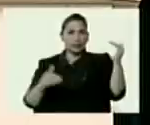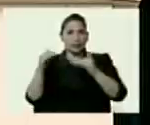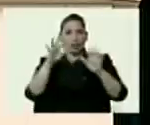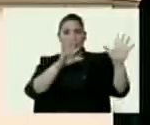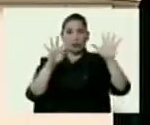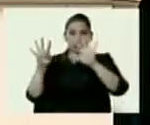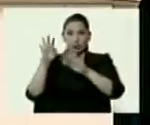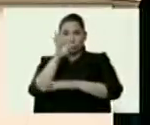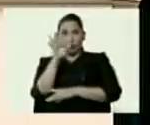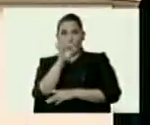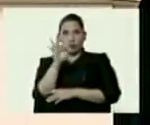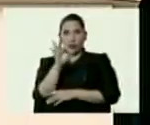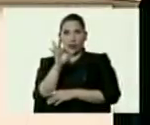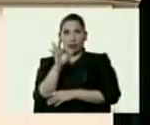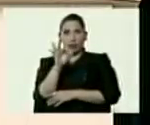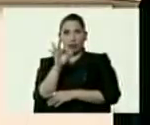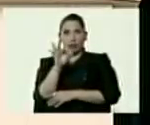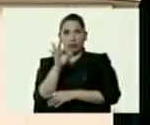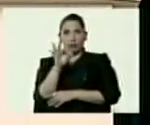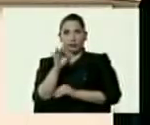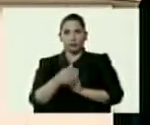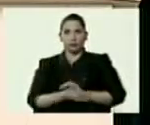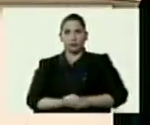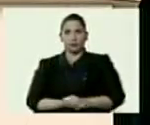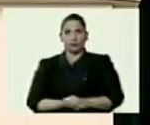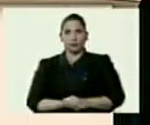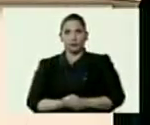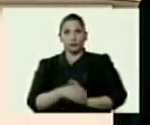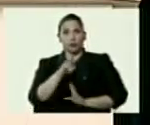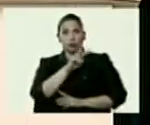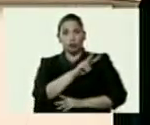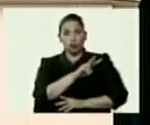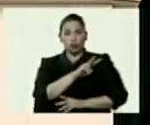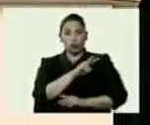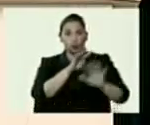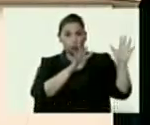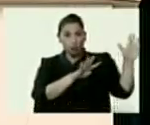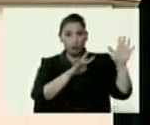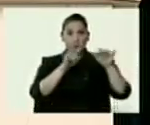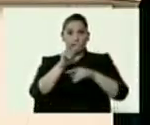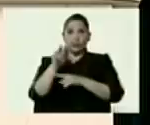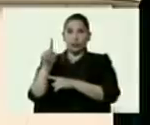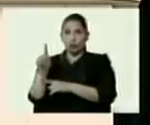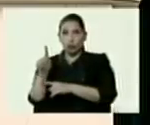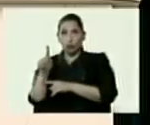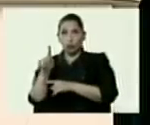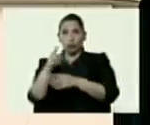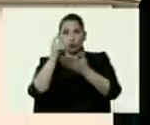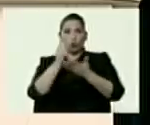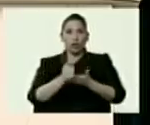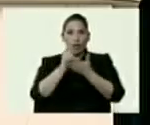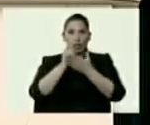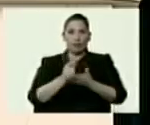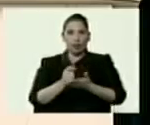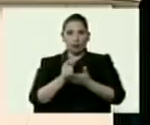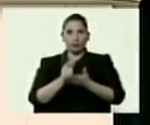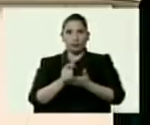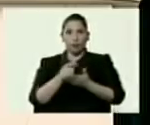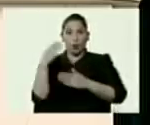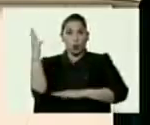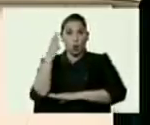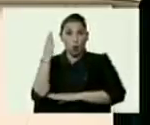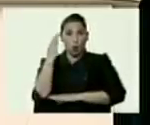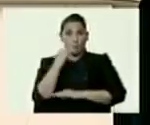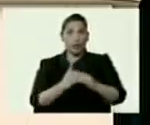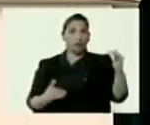772 a 921 toneladas métricas. Y CNN en español dice, Colombia llega a